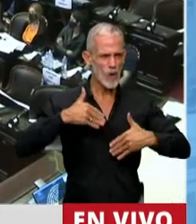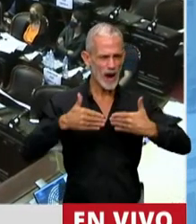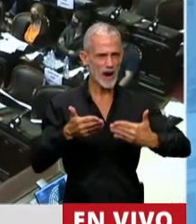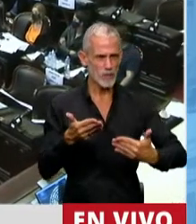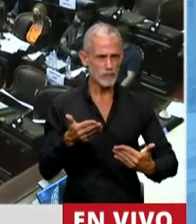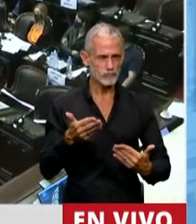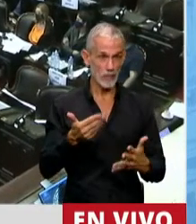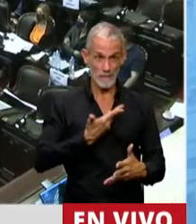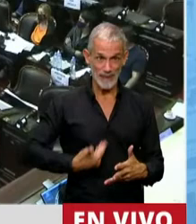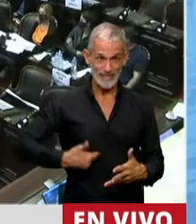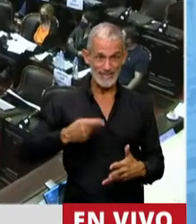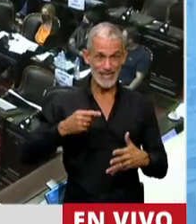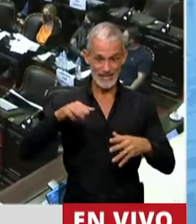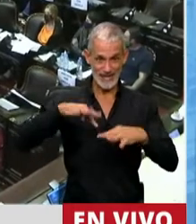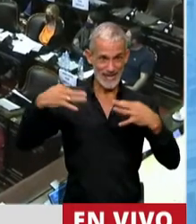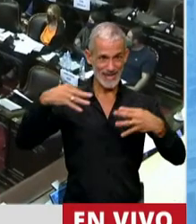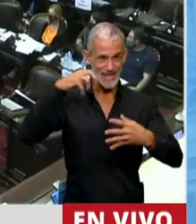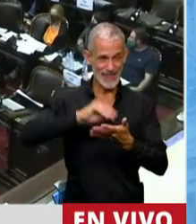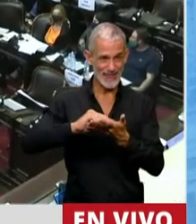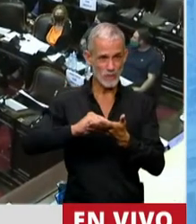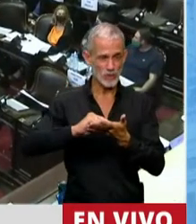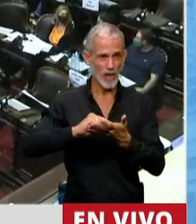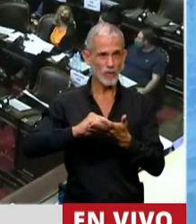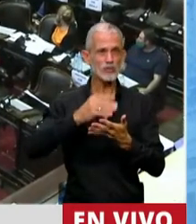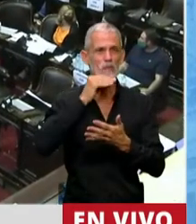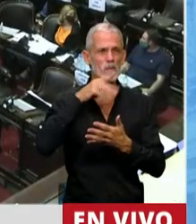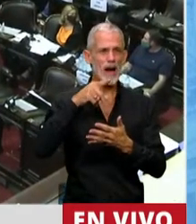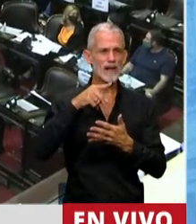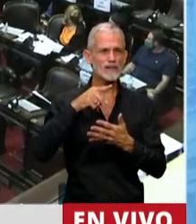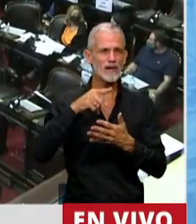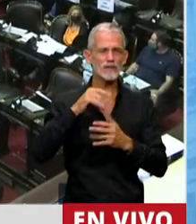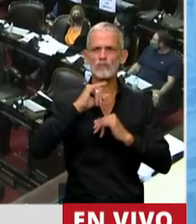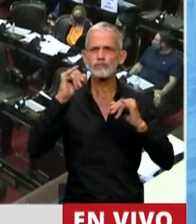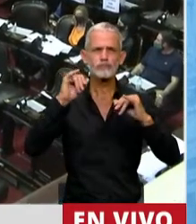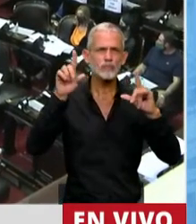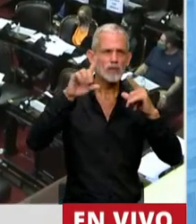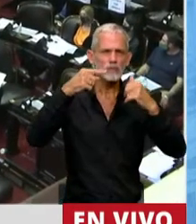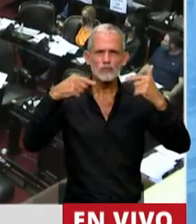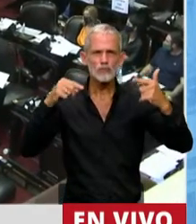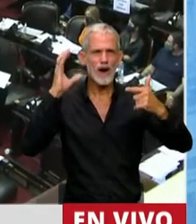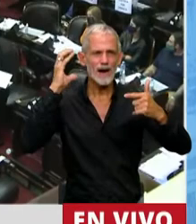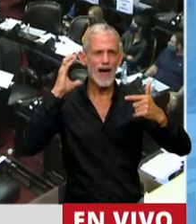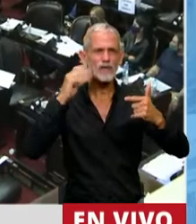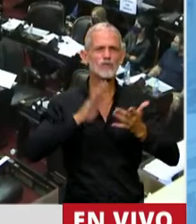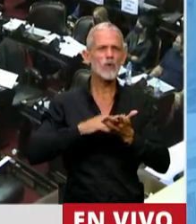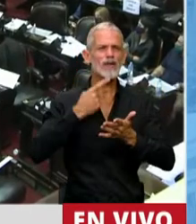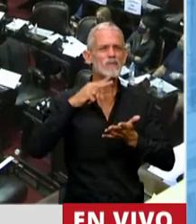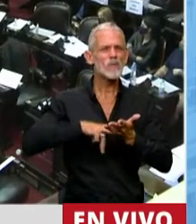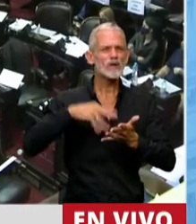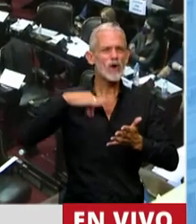El Presidente de la Cámara puso en todos los medios algunas de las injusticias que tiene el impuesto a las ganancias.